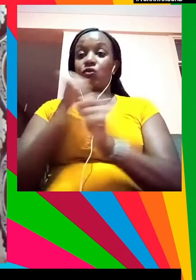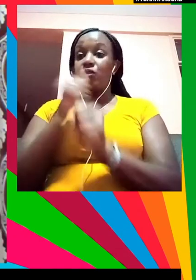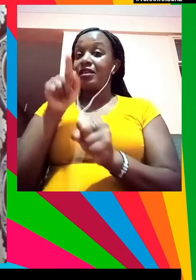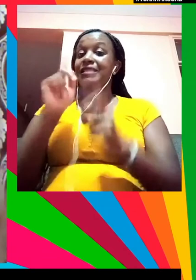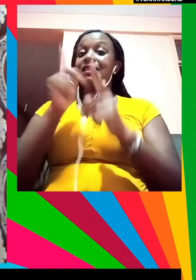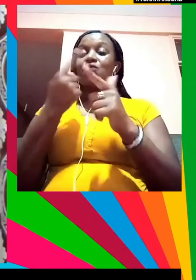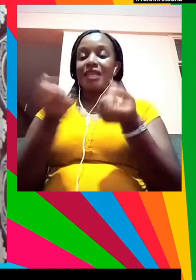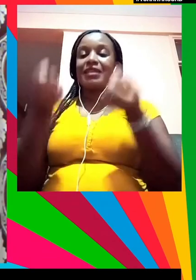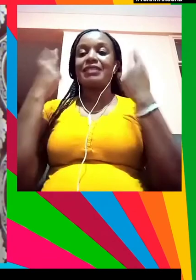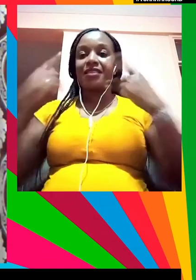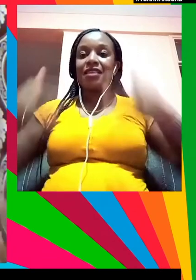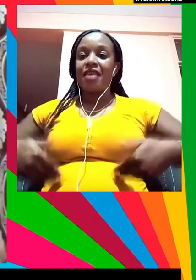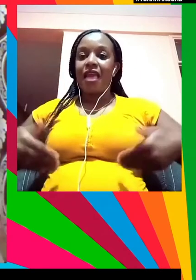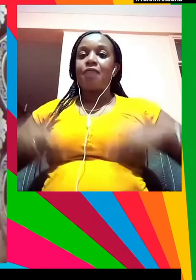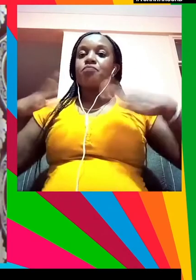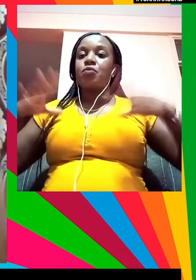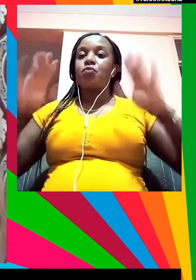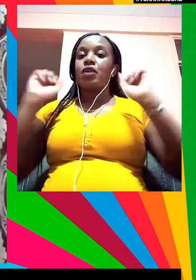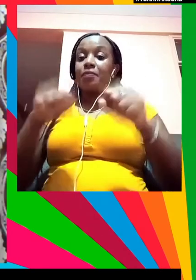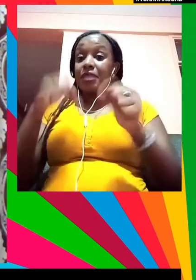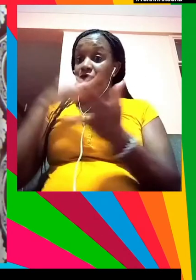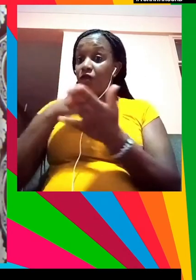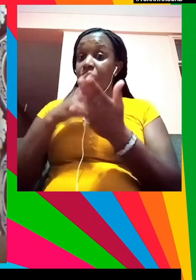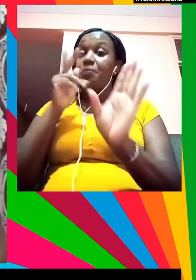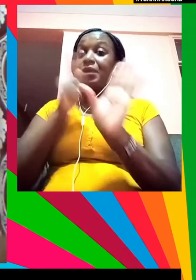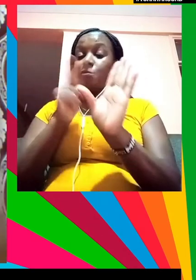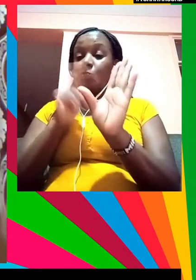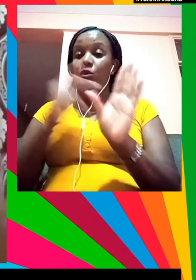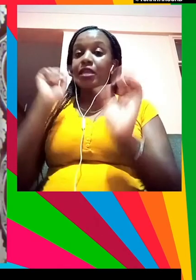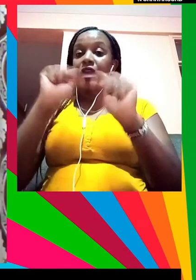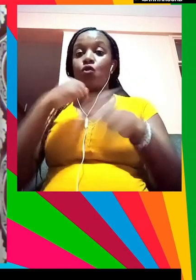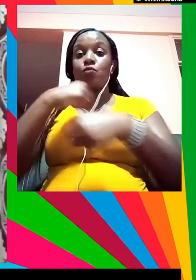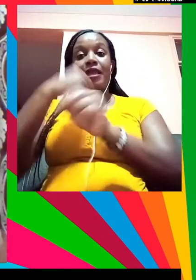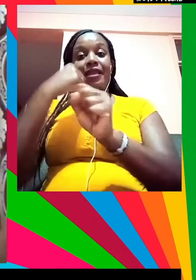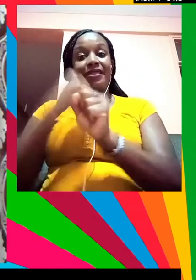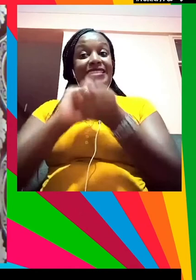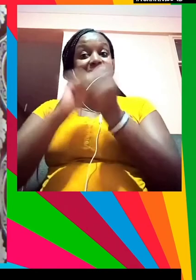hemos de participar más y solo podemos operar ese cambio